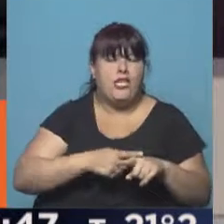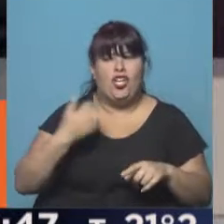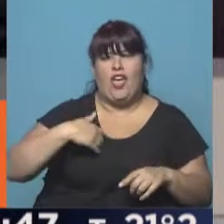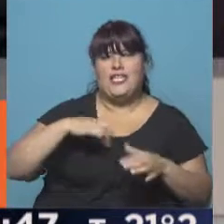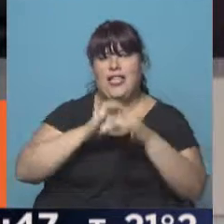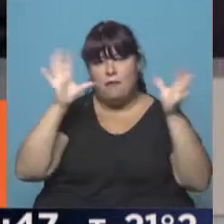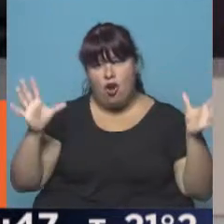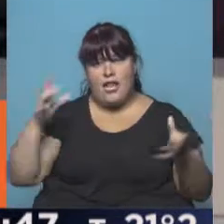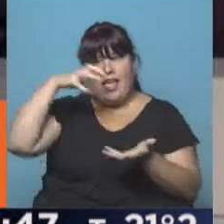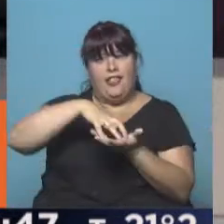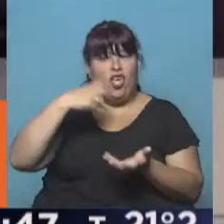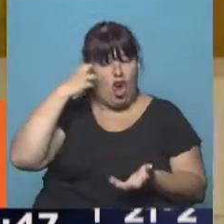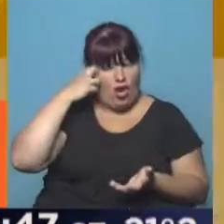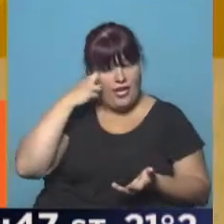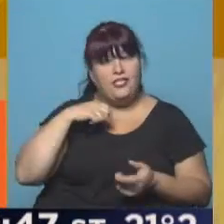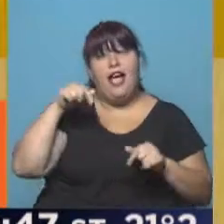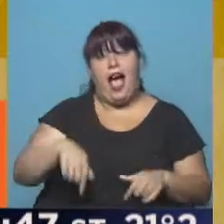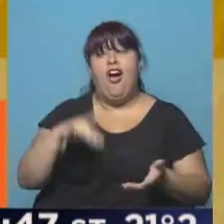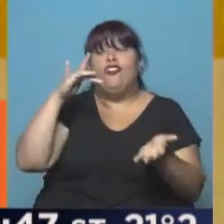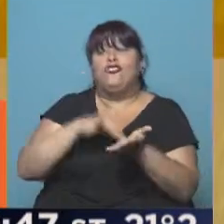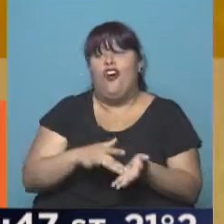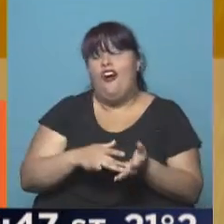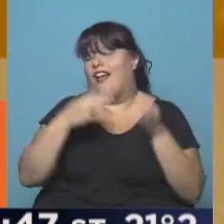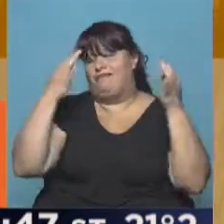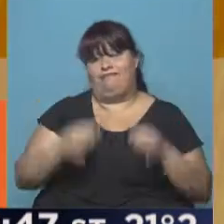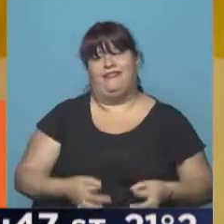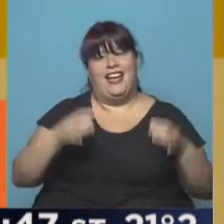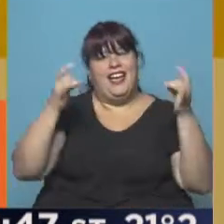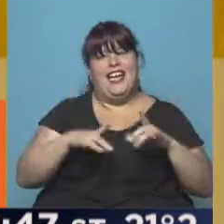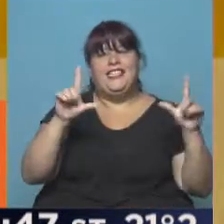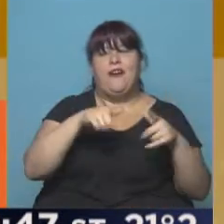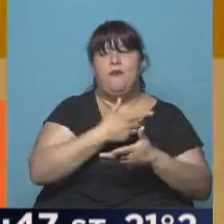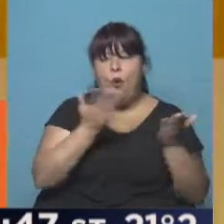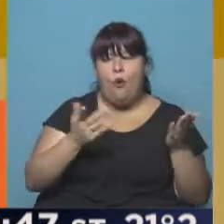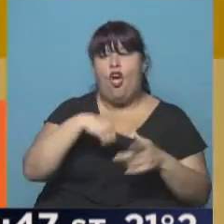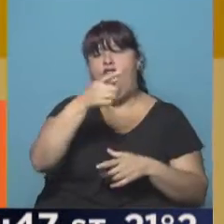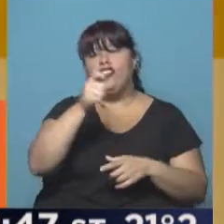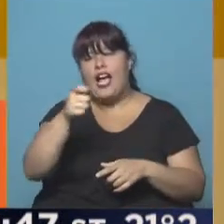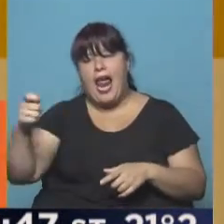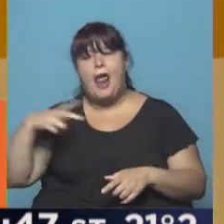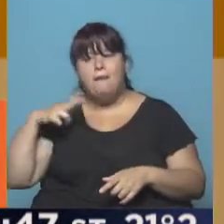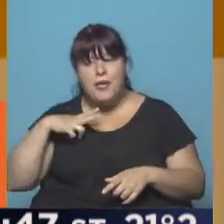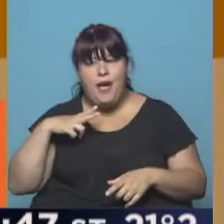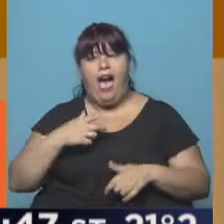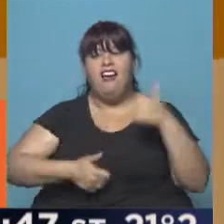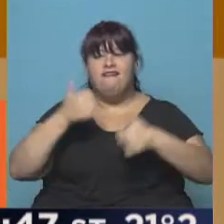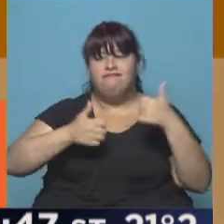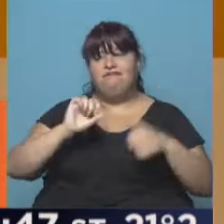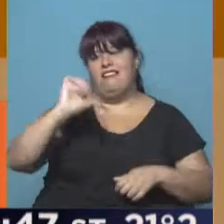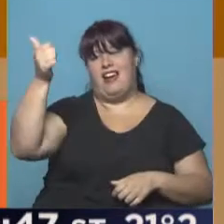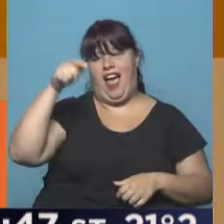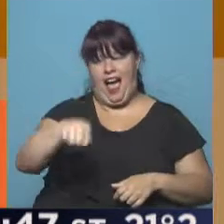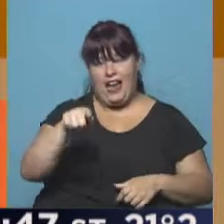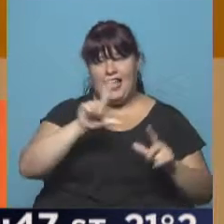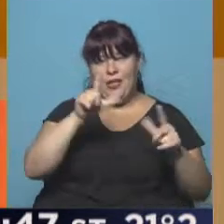país, de la democracia, que es el Parlamento. Bueno, esta vez le tocó en un clásico donde la televisión pública con otros canales privados, bueno, esta vez les tocó,